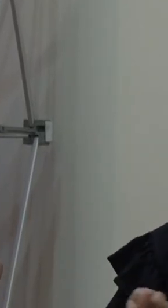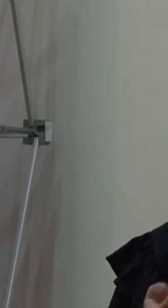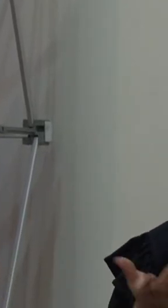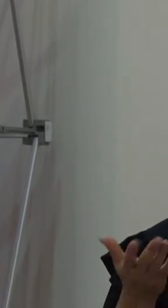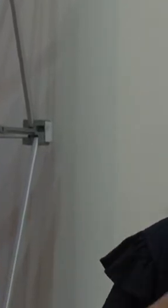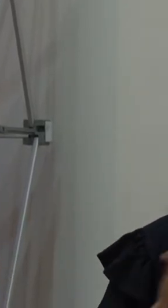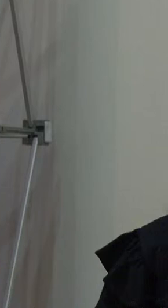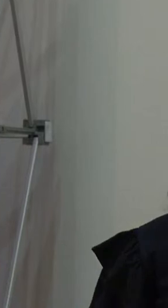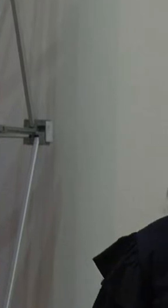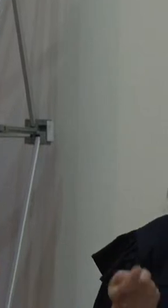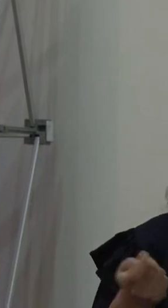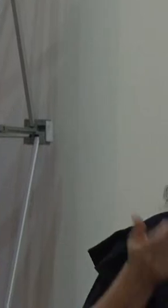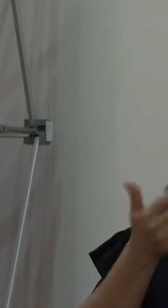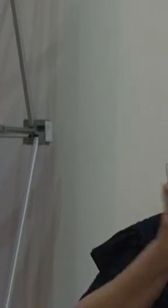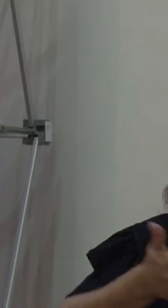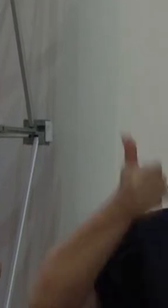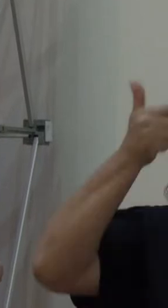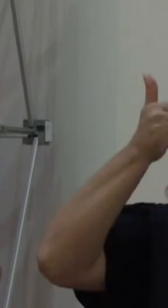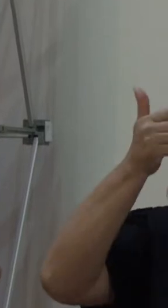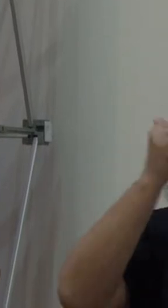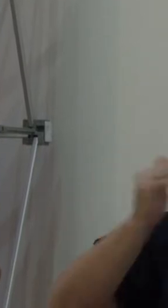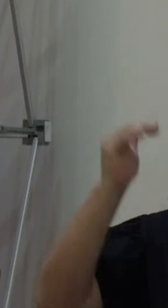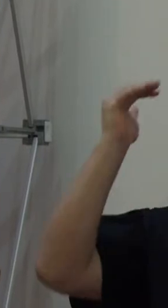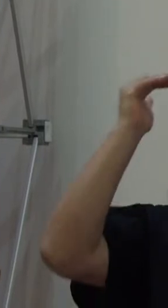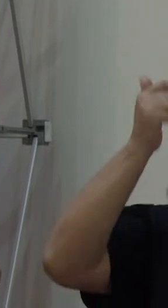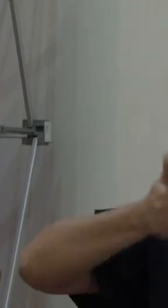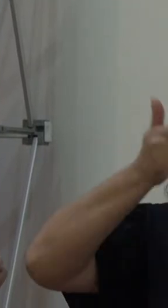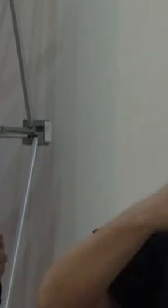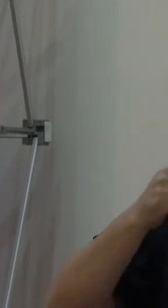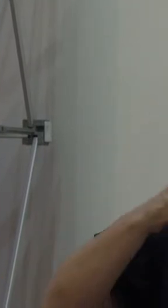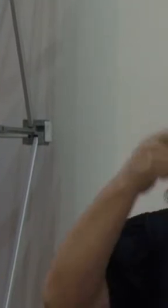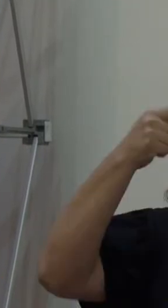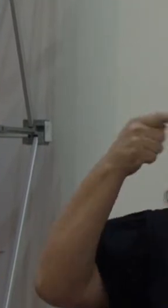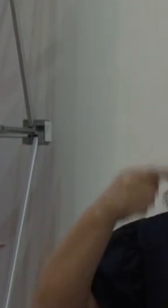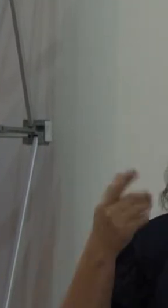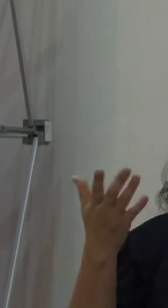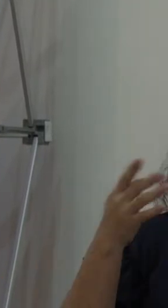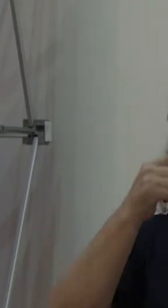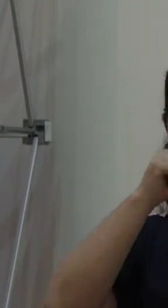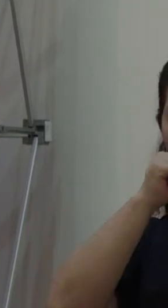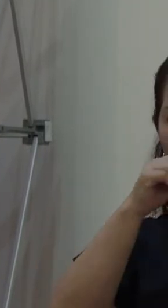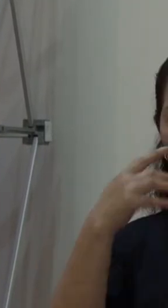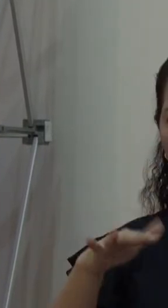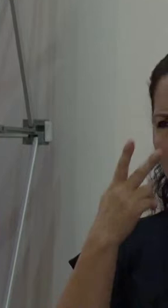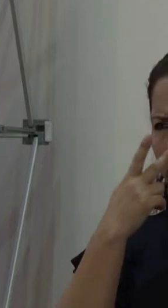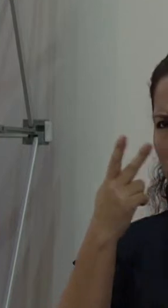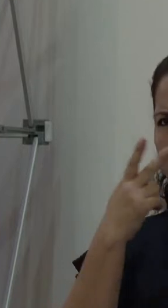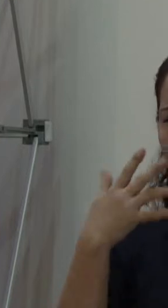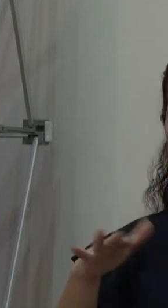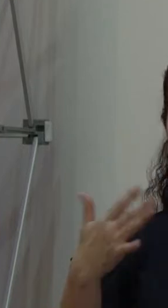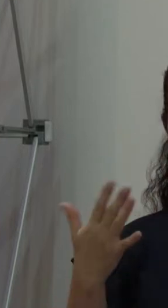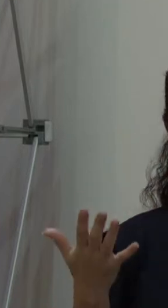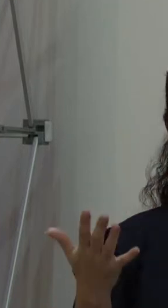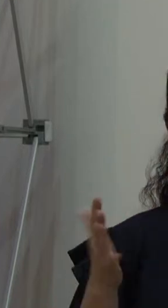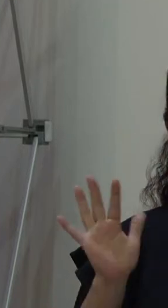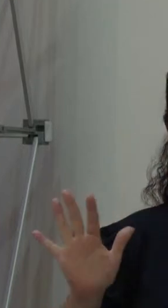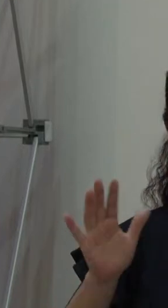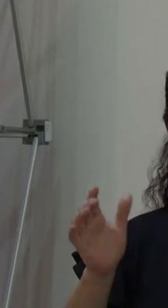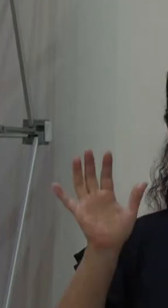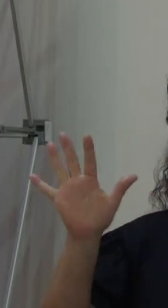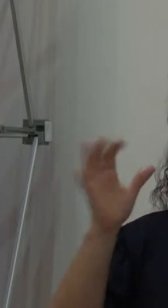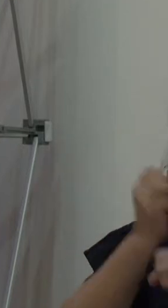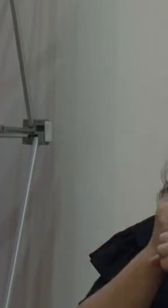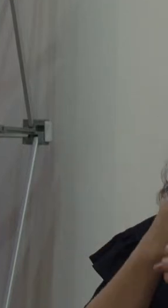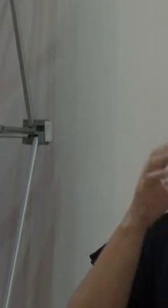Tenemos gerentes en diferentes áreas. Es decir, el papel de la mujer se ha convertido, sin ninguna duda, en un aspecto